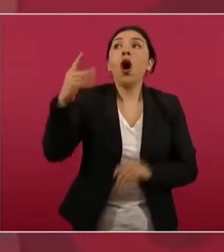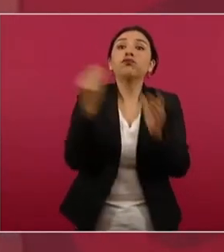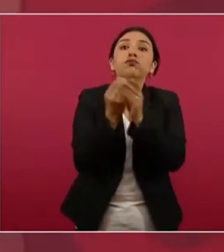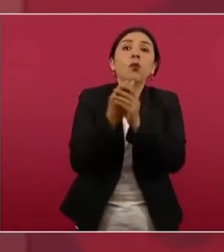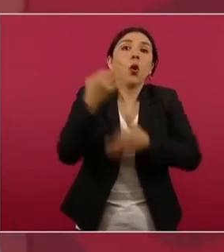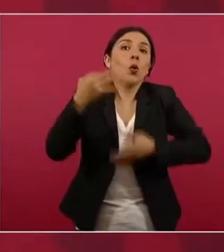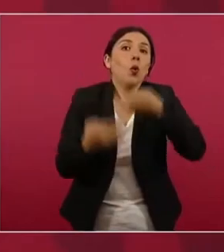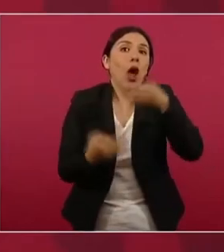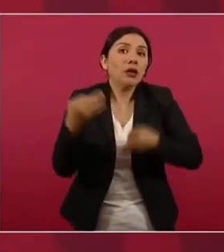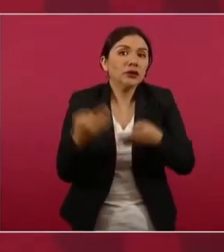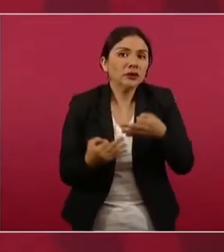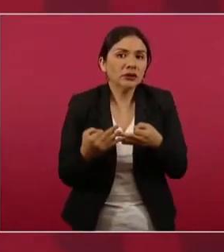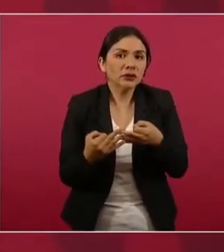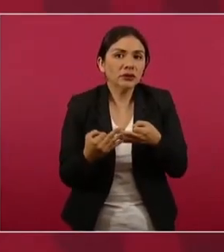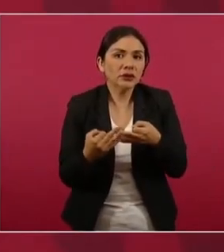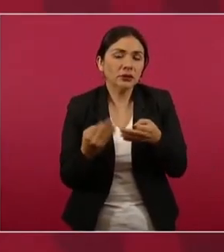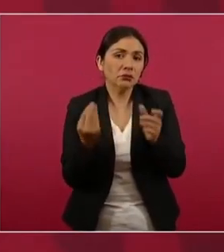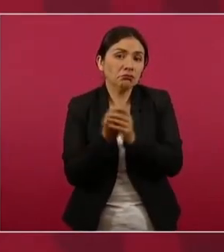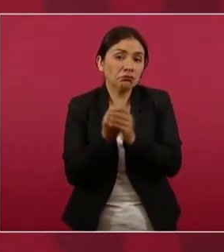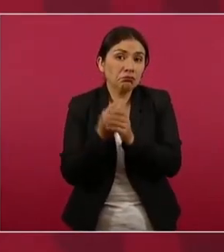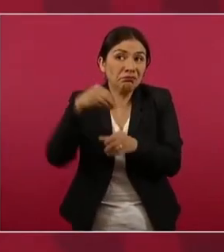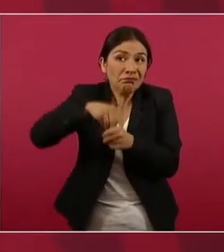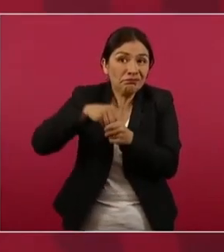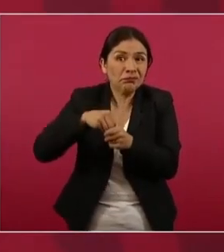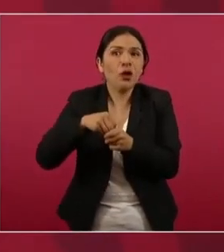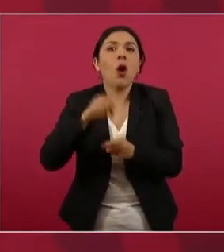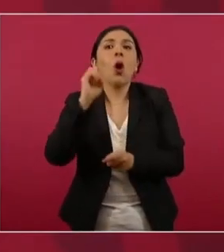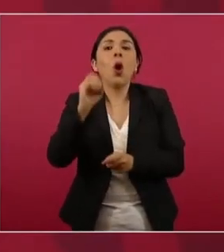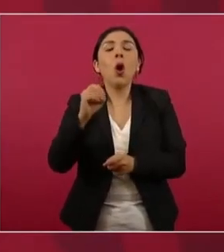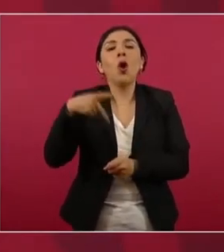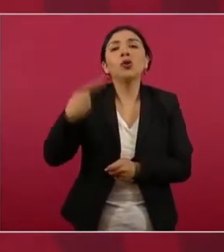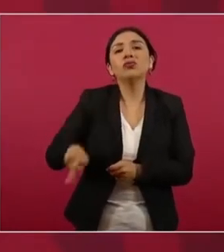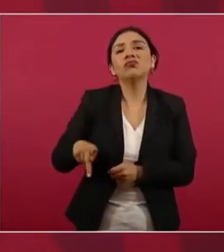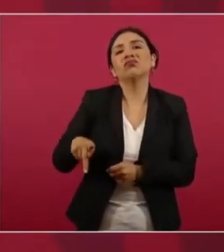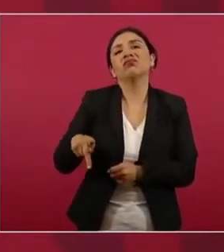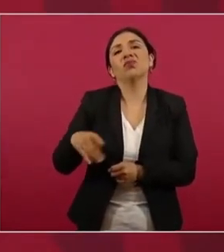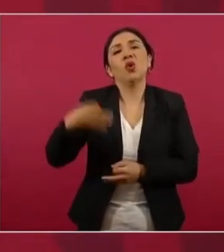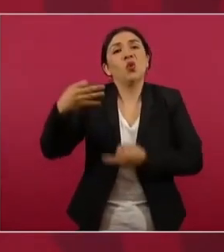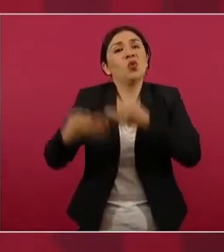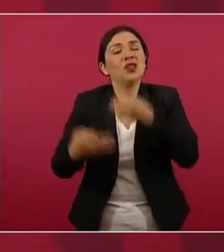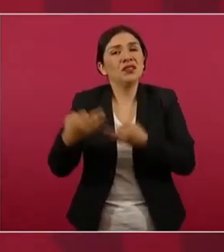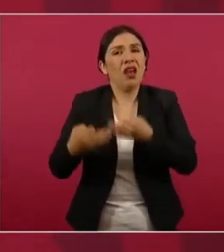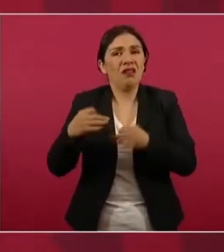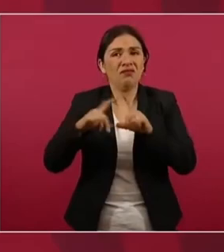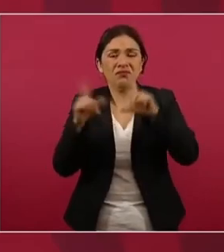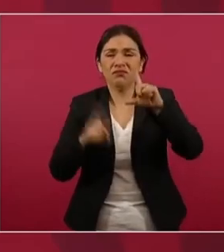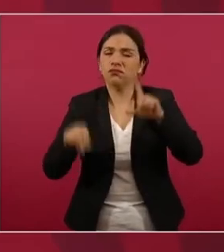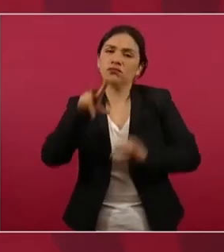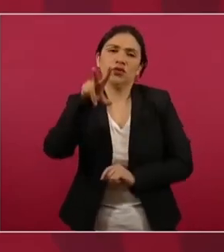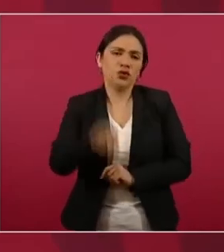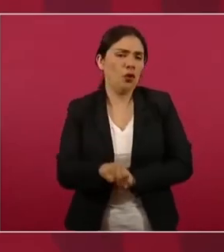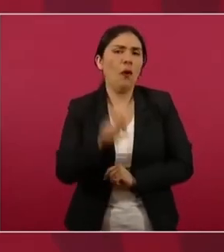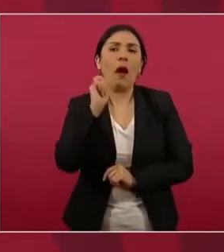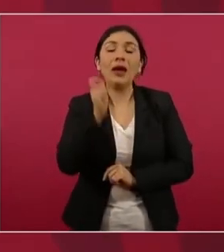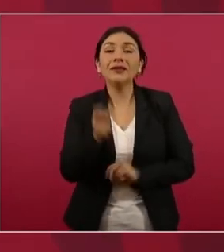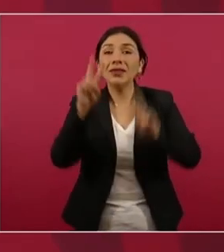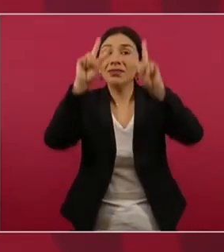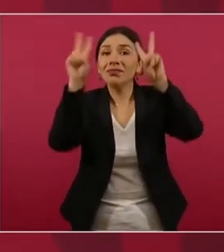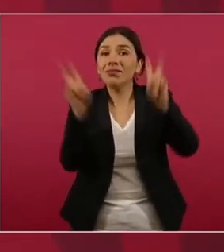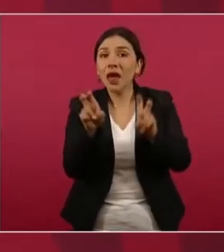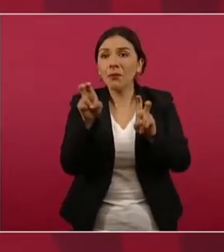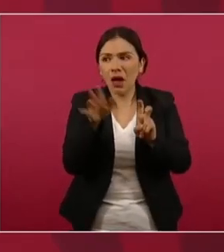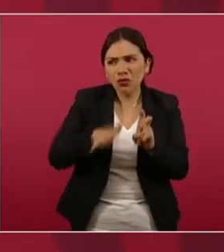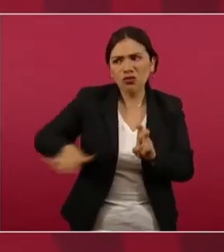o del Poder Judicial. No, es un asunto de